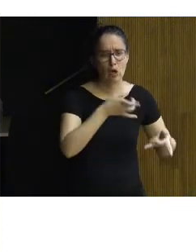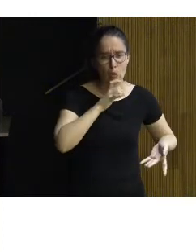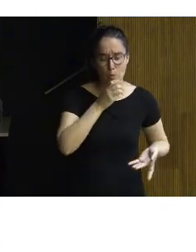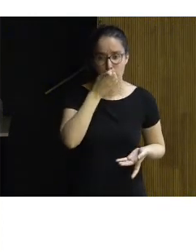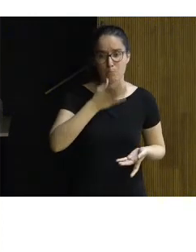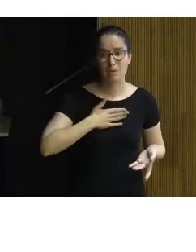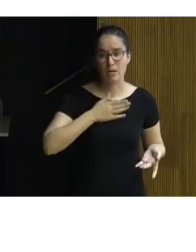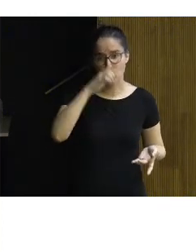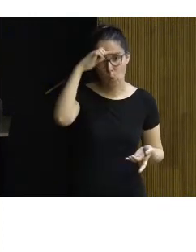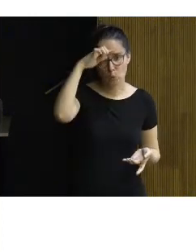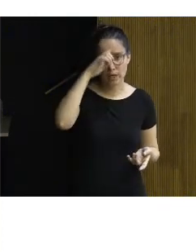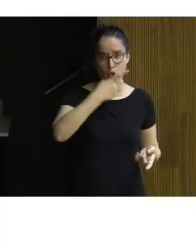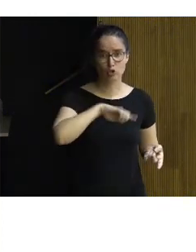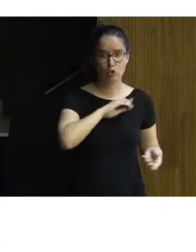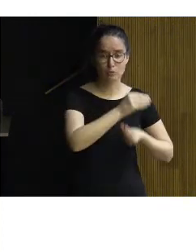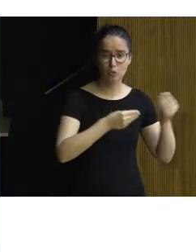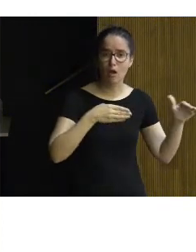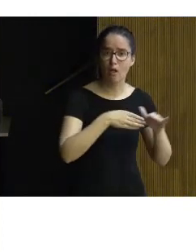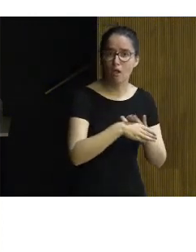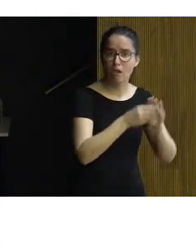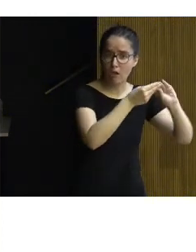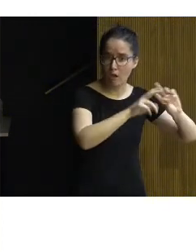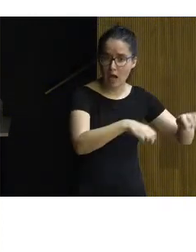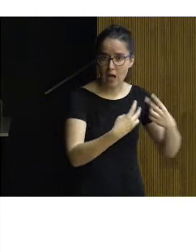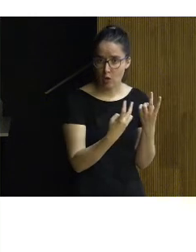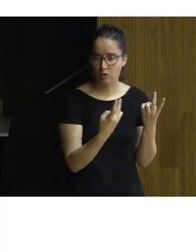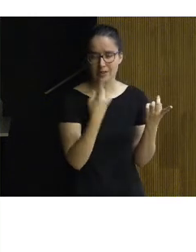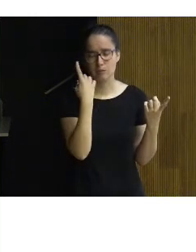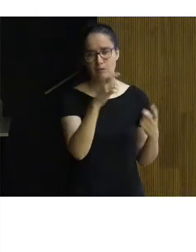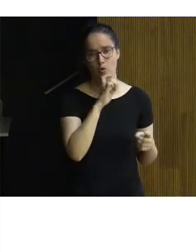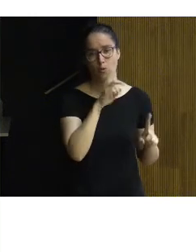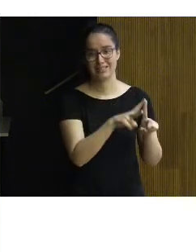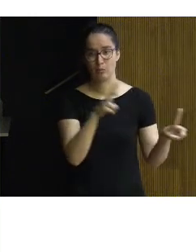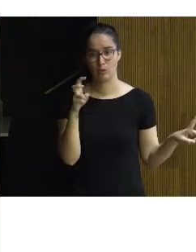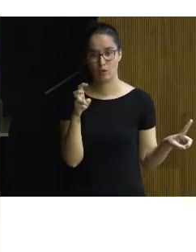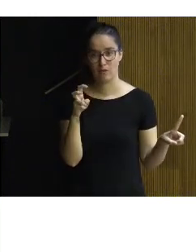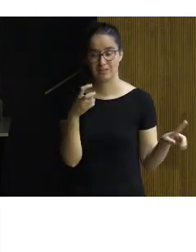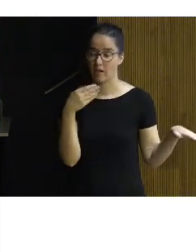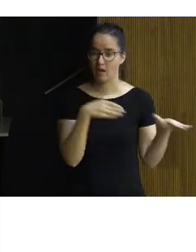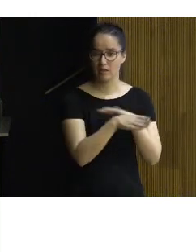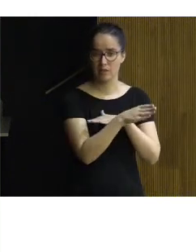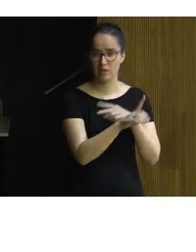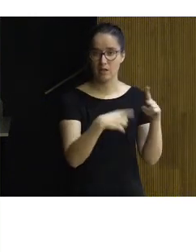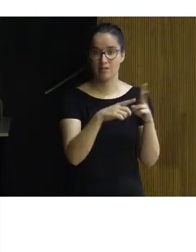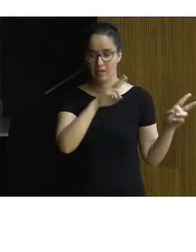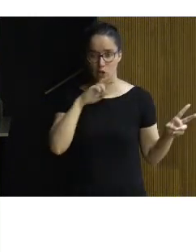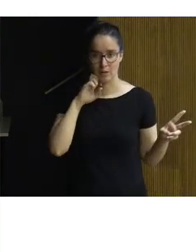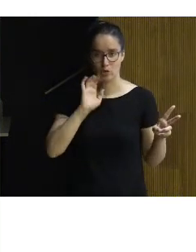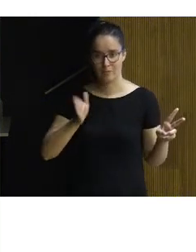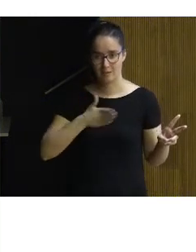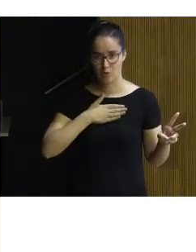cultural en el que vamos a intervenir, tanto desde el punto de vista de la accesibilidad como de los valores